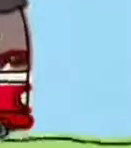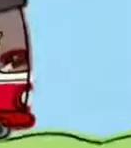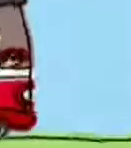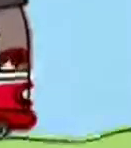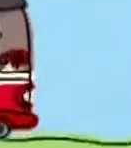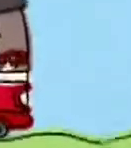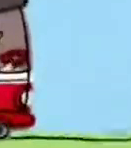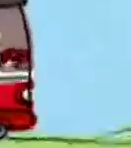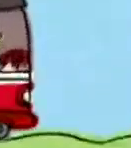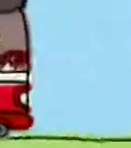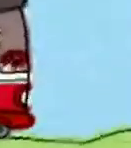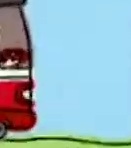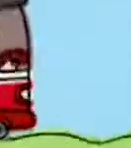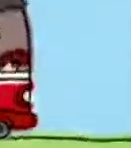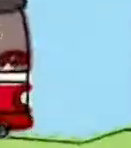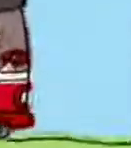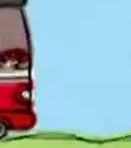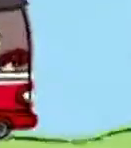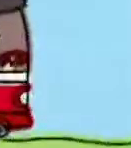¡No!